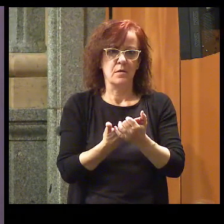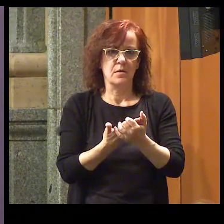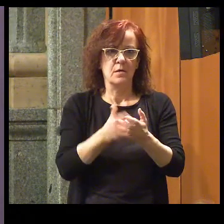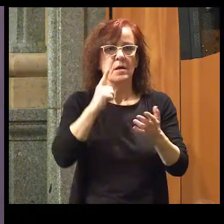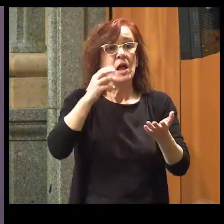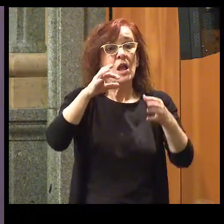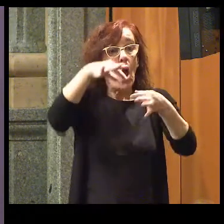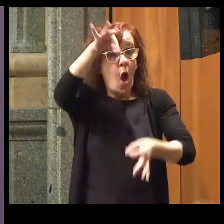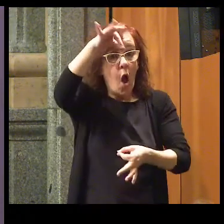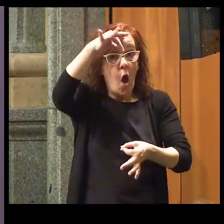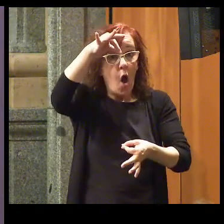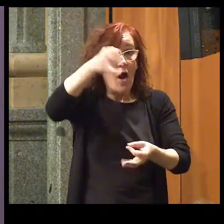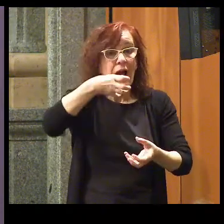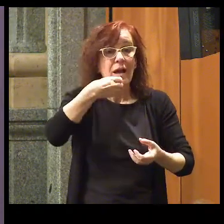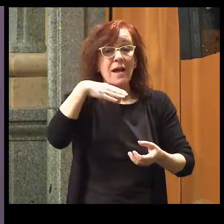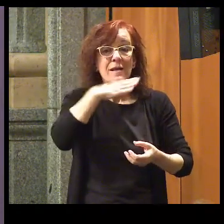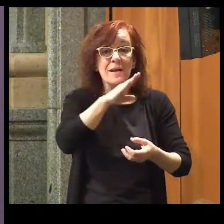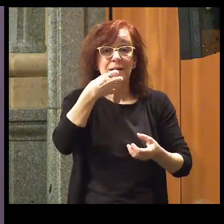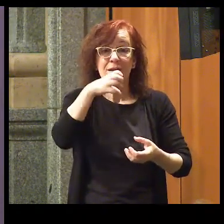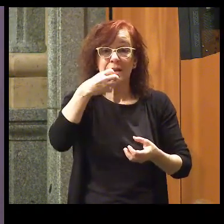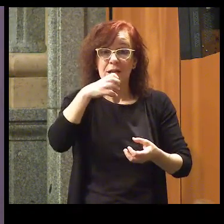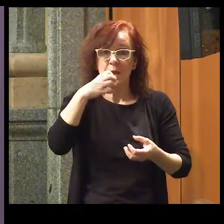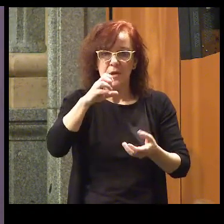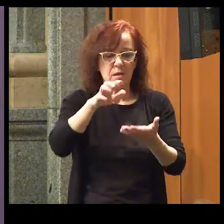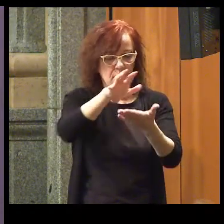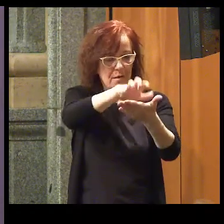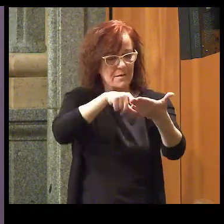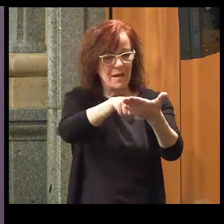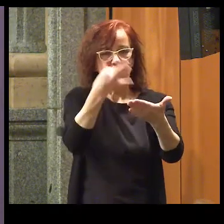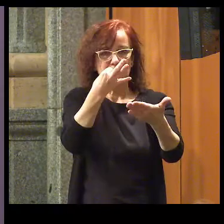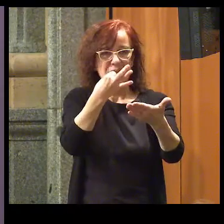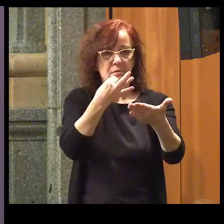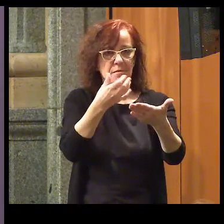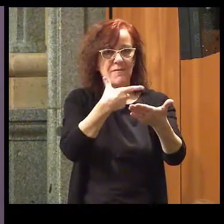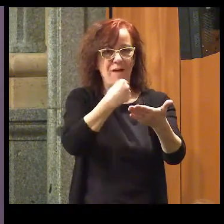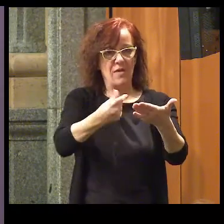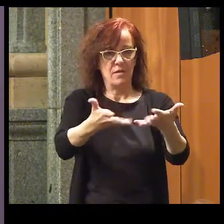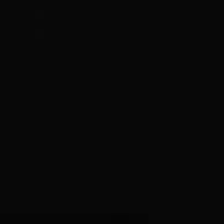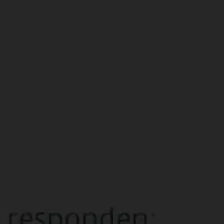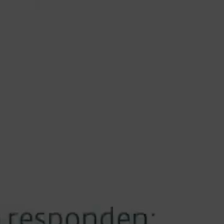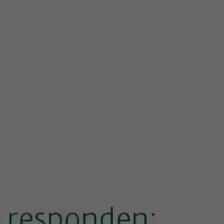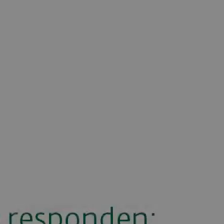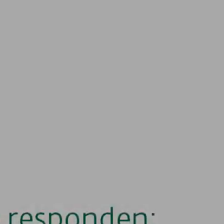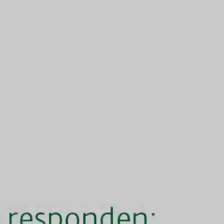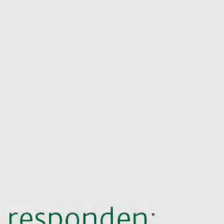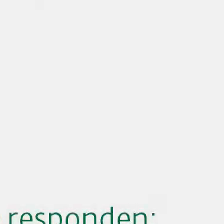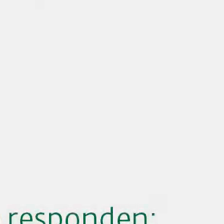reclamaciones deberían ser más fáciles de llenar.